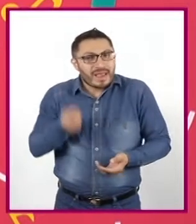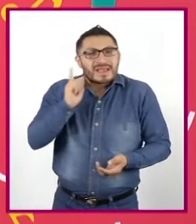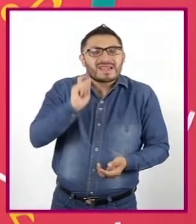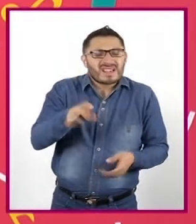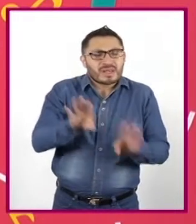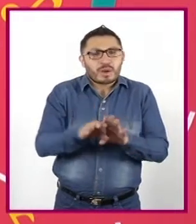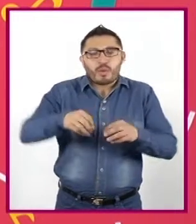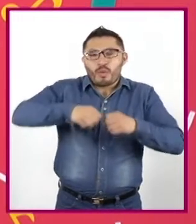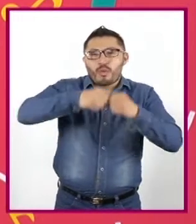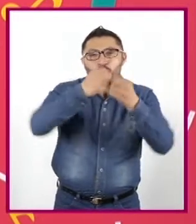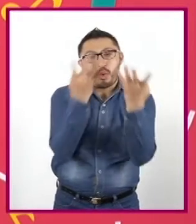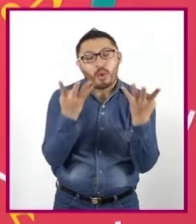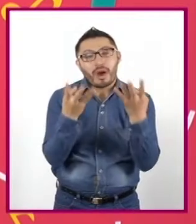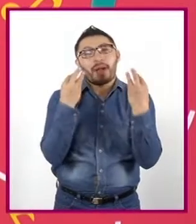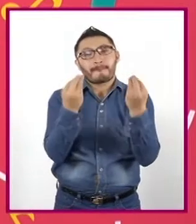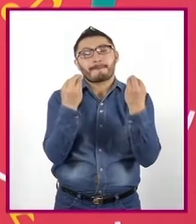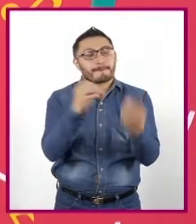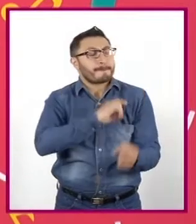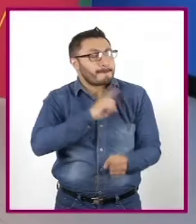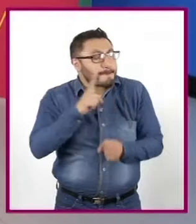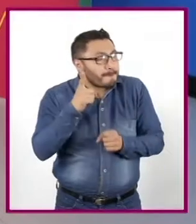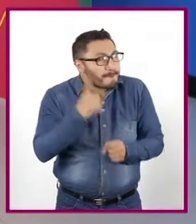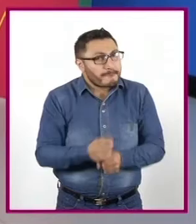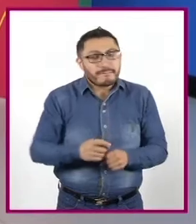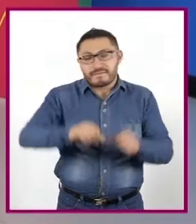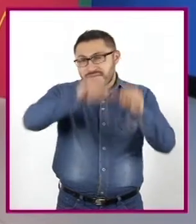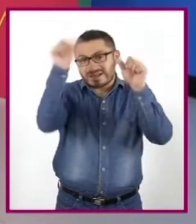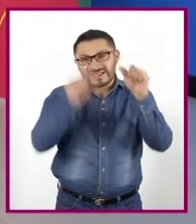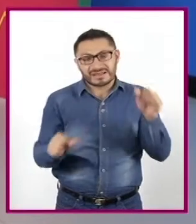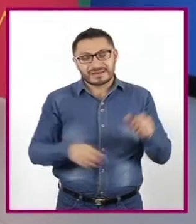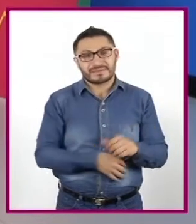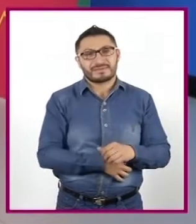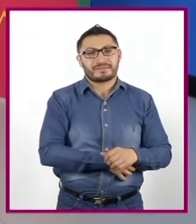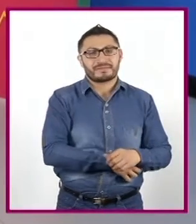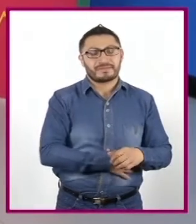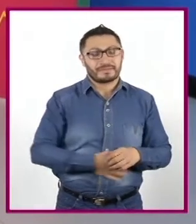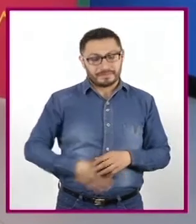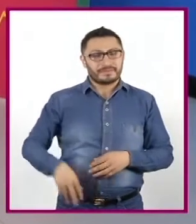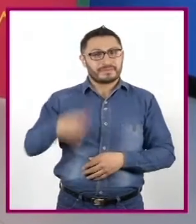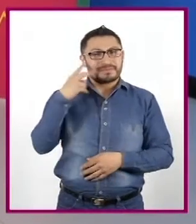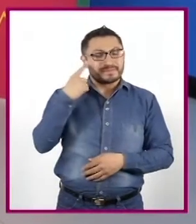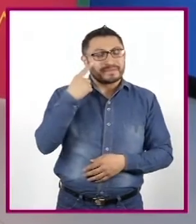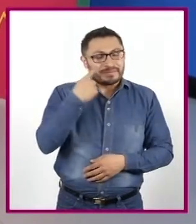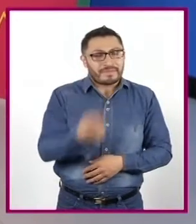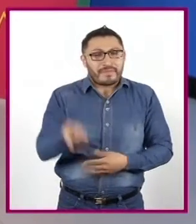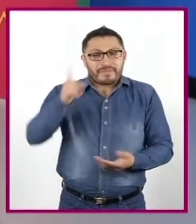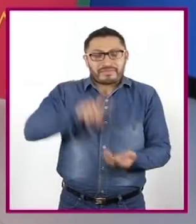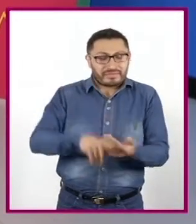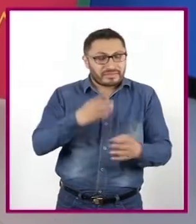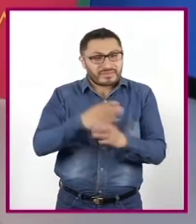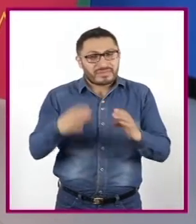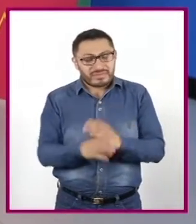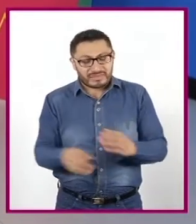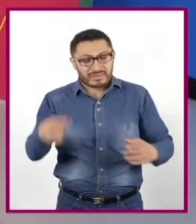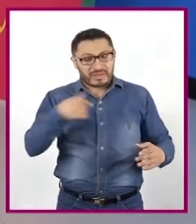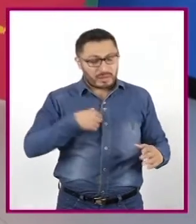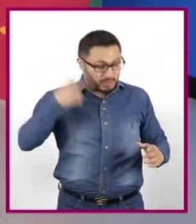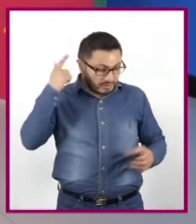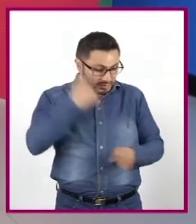abanico enorme de posibilidades artísticas. ¡Claro! Fíjate que entre mis cosas encontré esta foto.